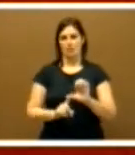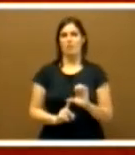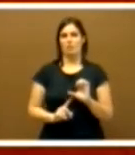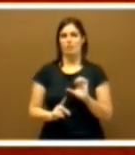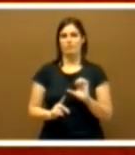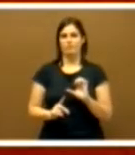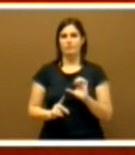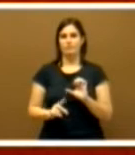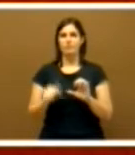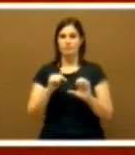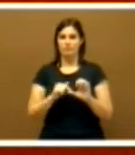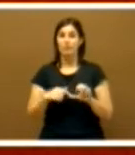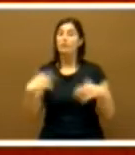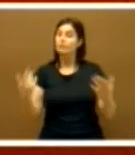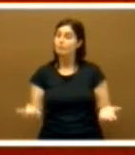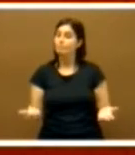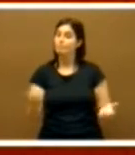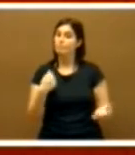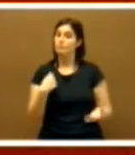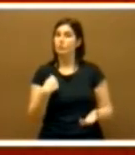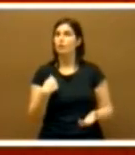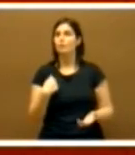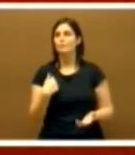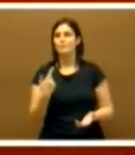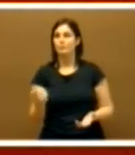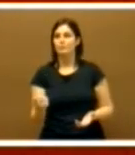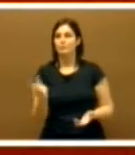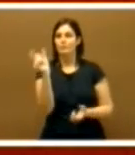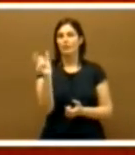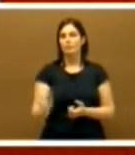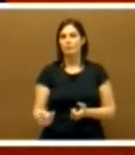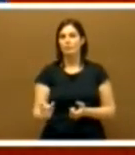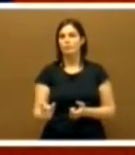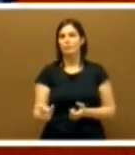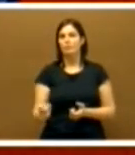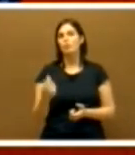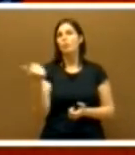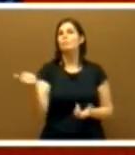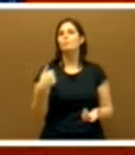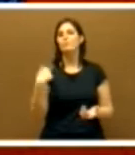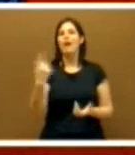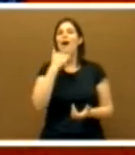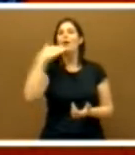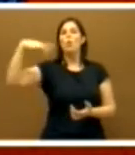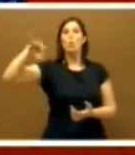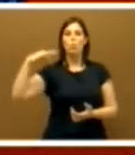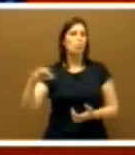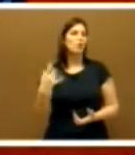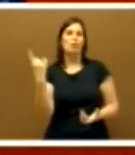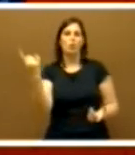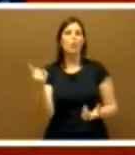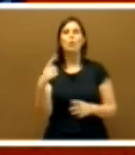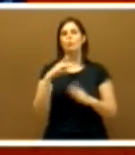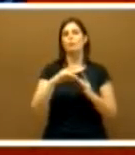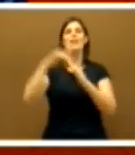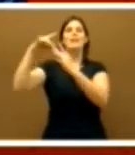No soy un varón rojo ni un verso suelto, soy, en